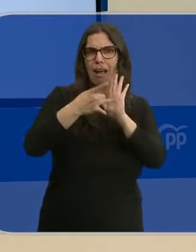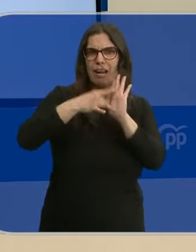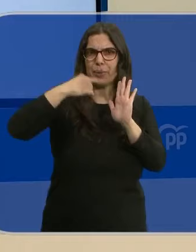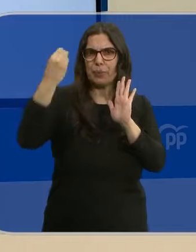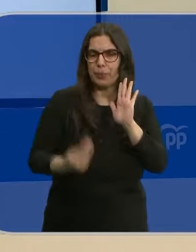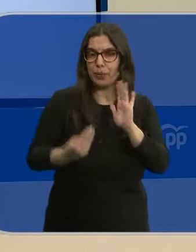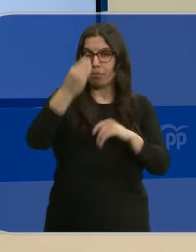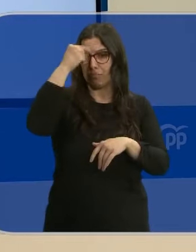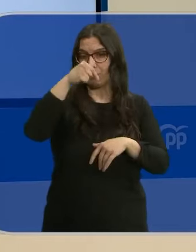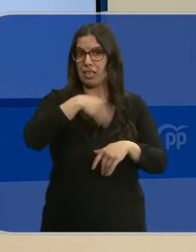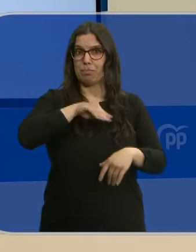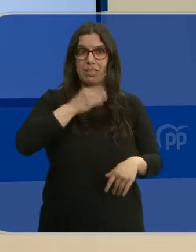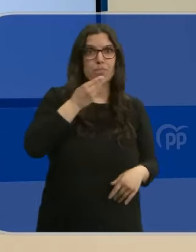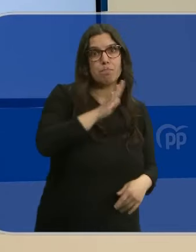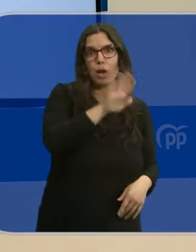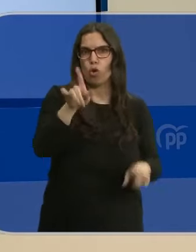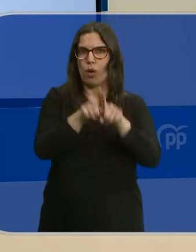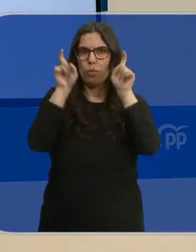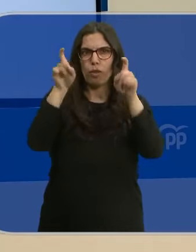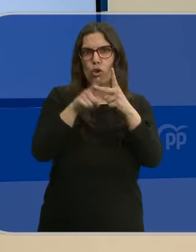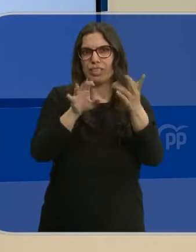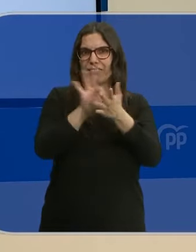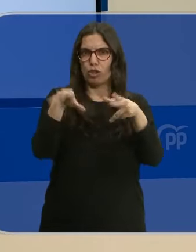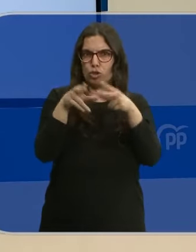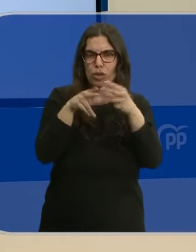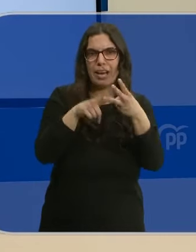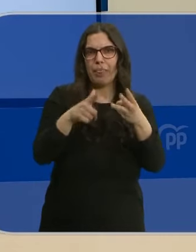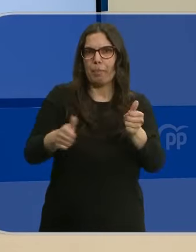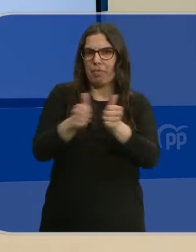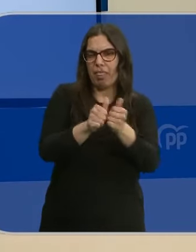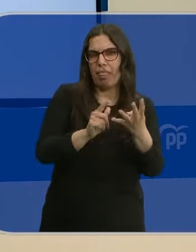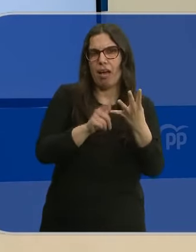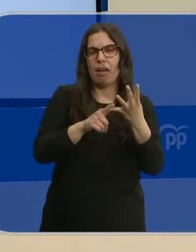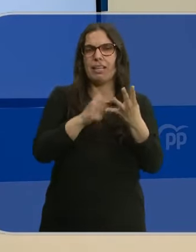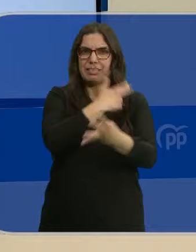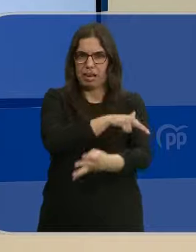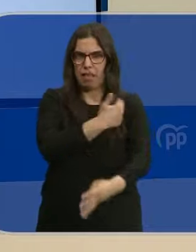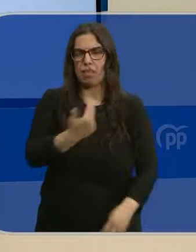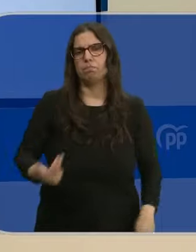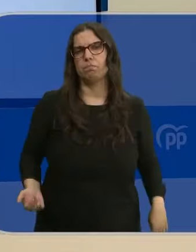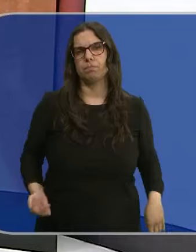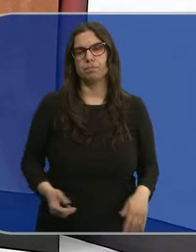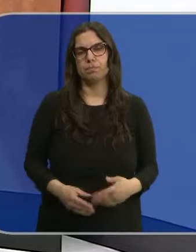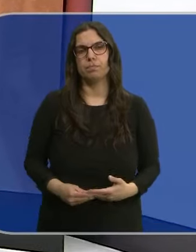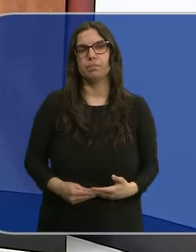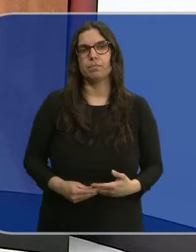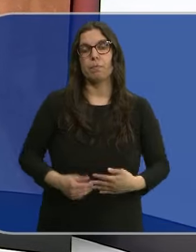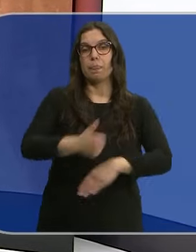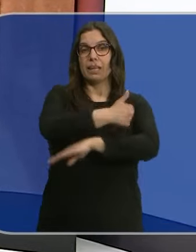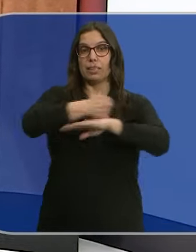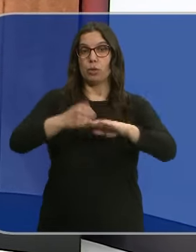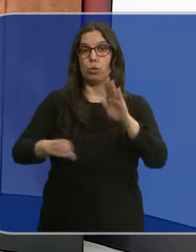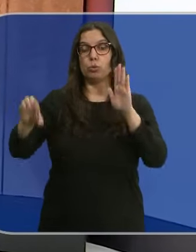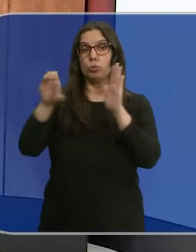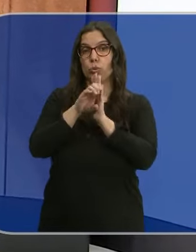considerados los mejores de España como la educación, los servicios sociales, la dependencia y la sanidad. El Tribunal